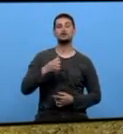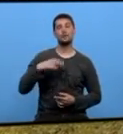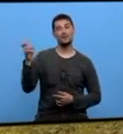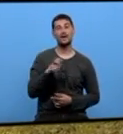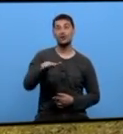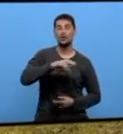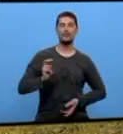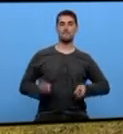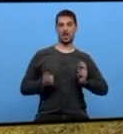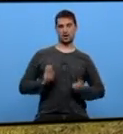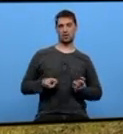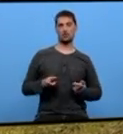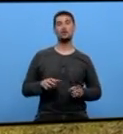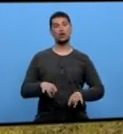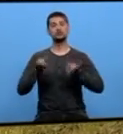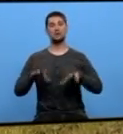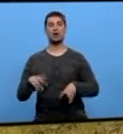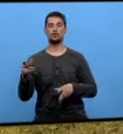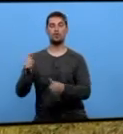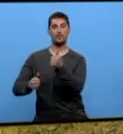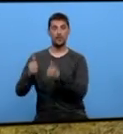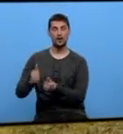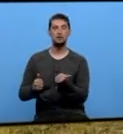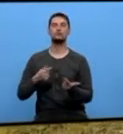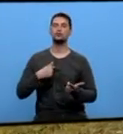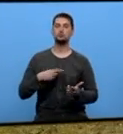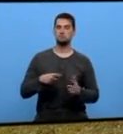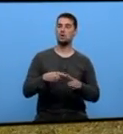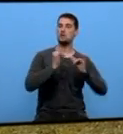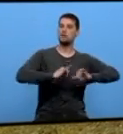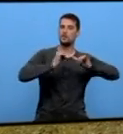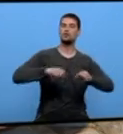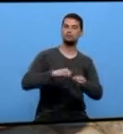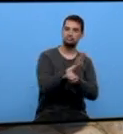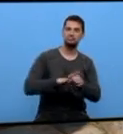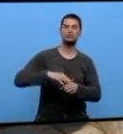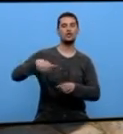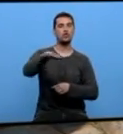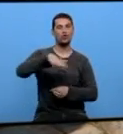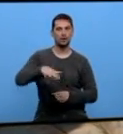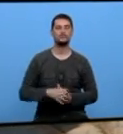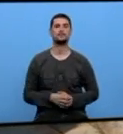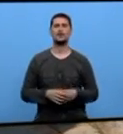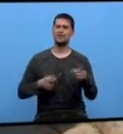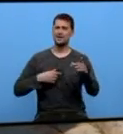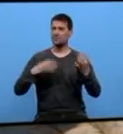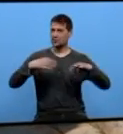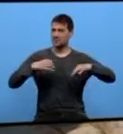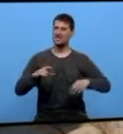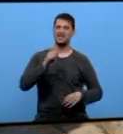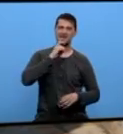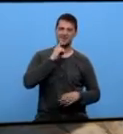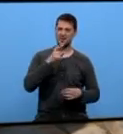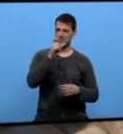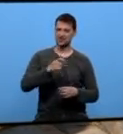Australia, e nada, encantado de estar aquí e vamos a disfrutar das olas da zona. É moi difícil reunirnos a todos un